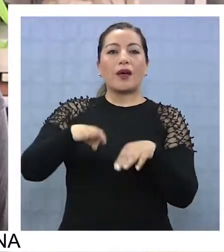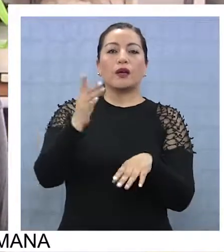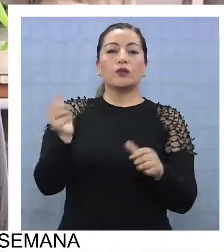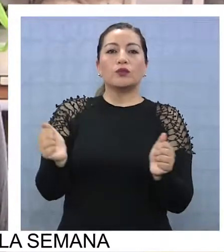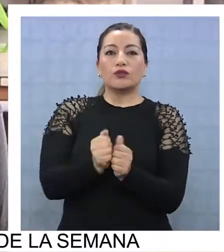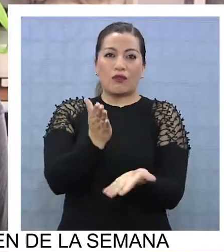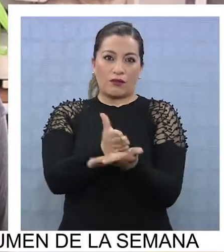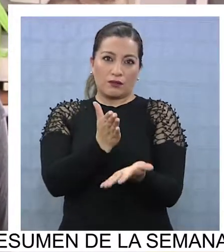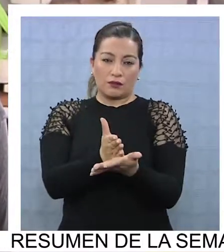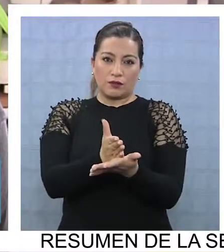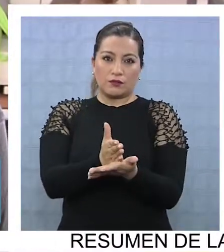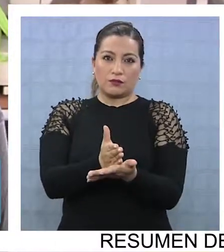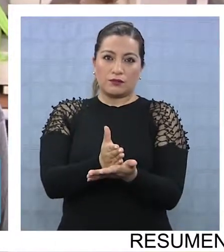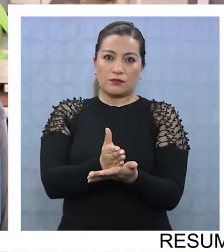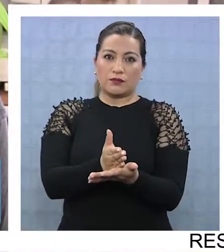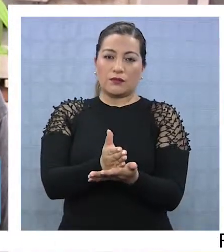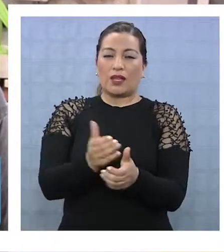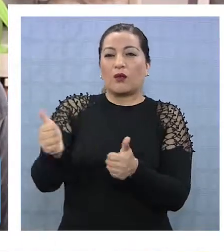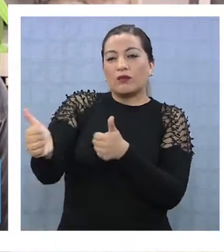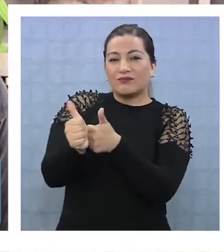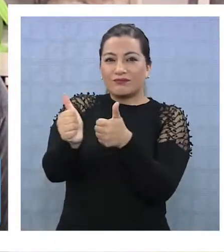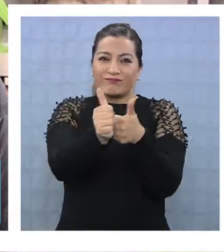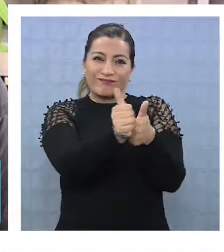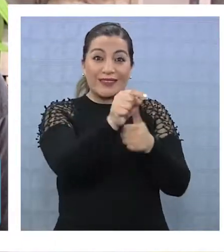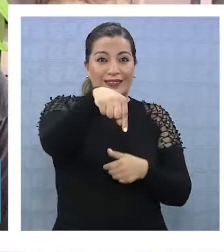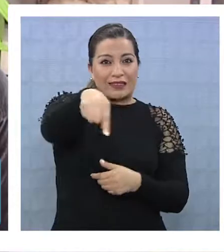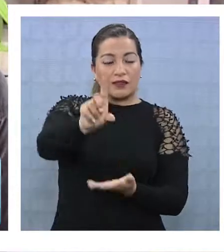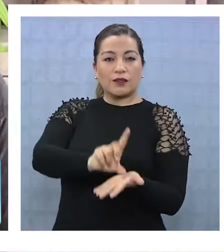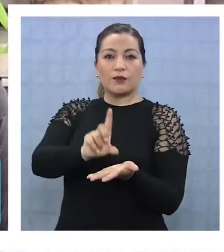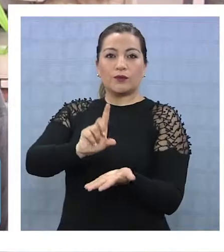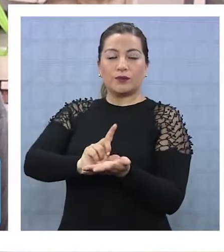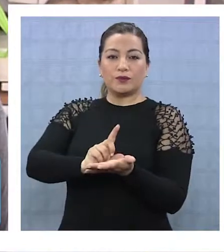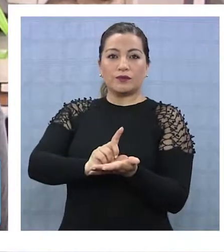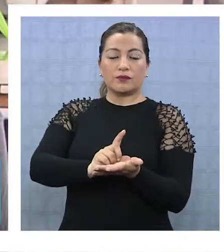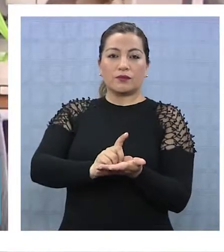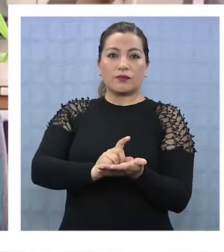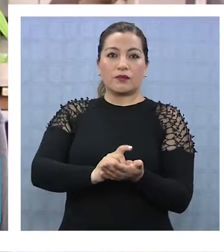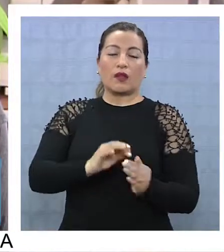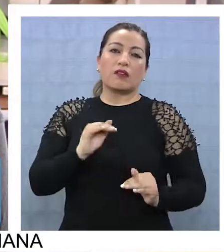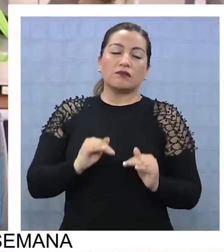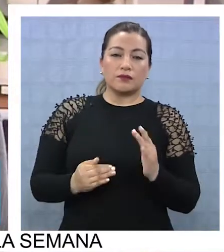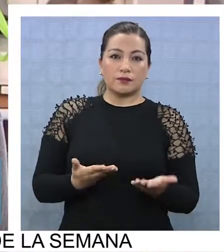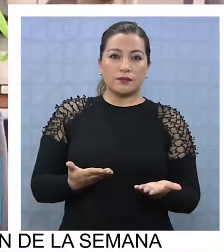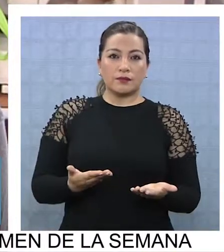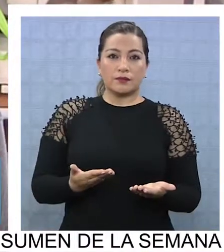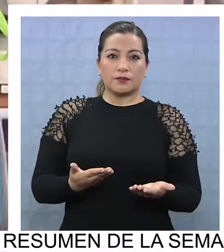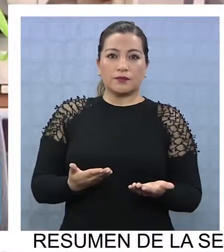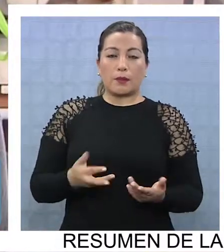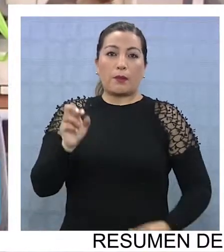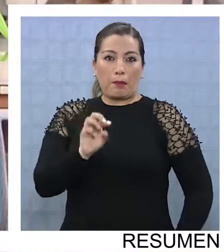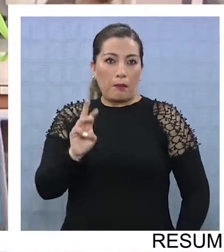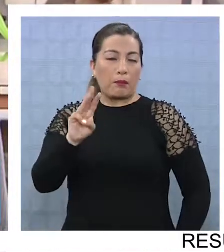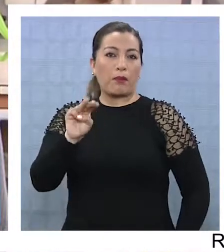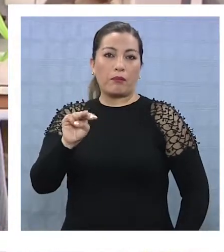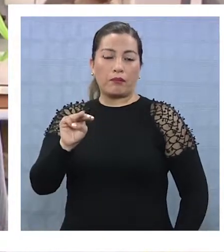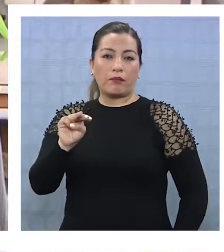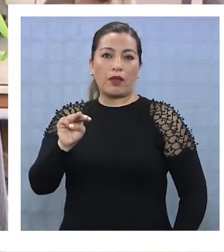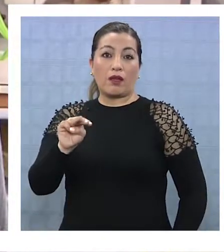trabaja más con los colegios, ya los colegios que están cerca por el sector, mandan con los